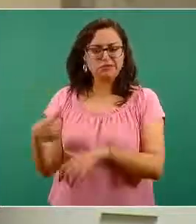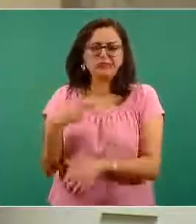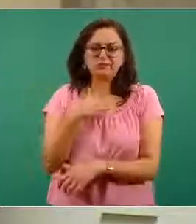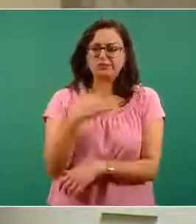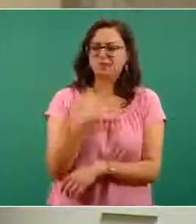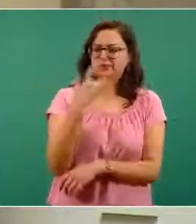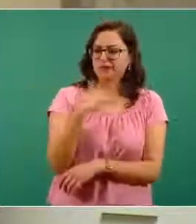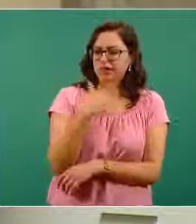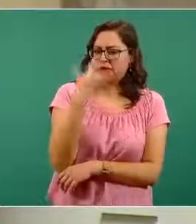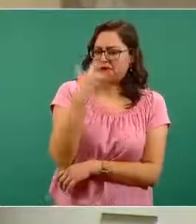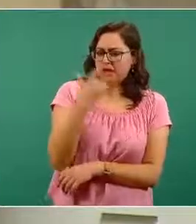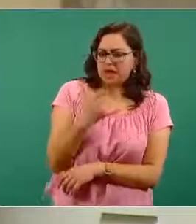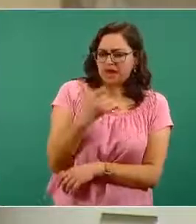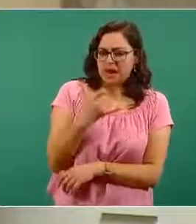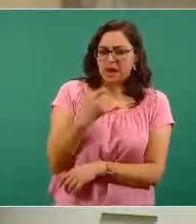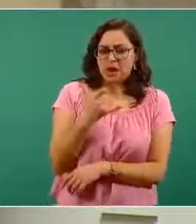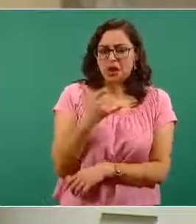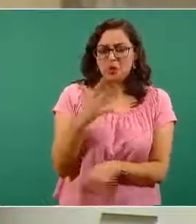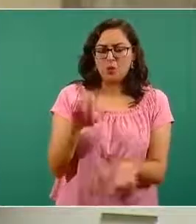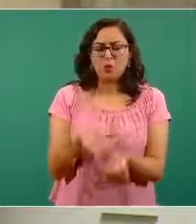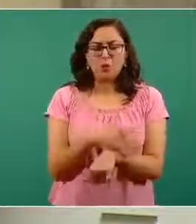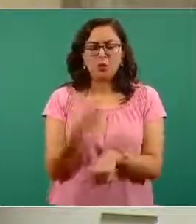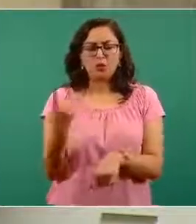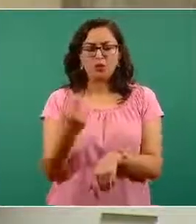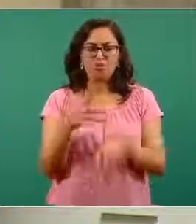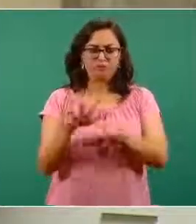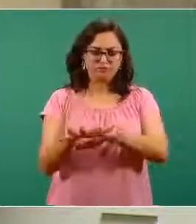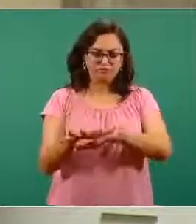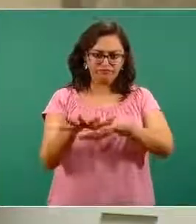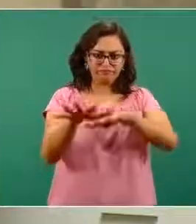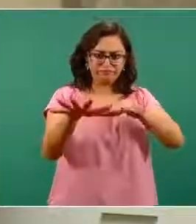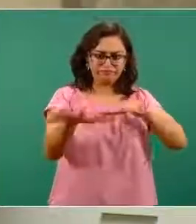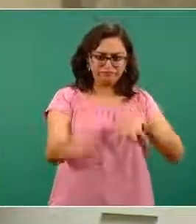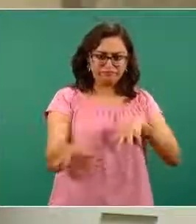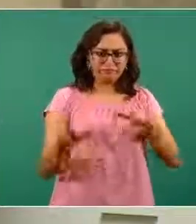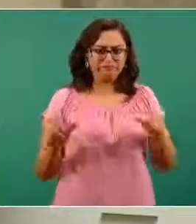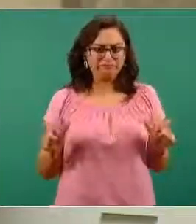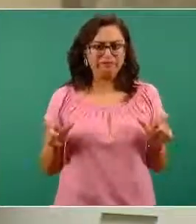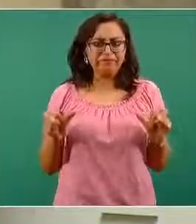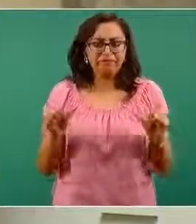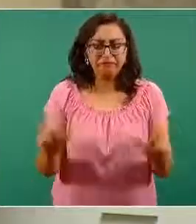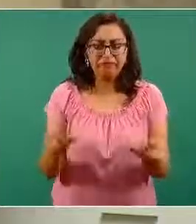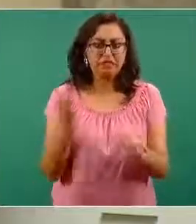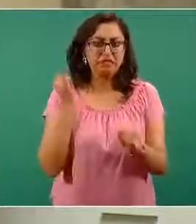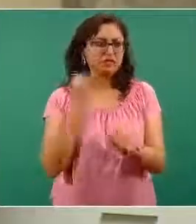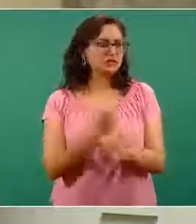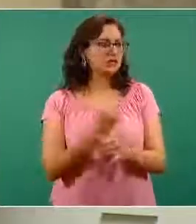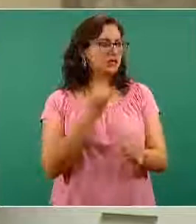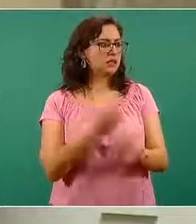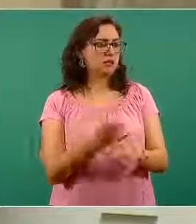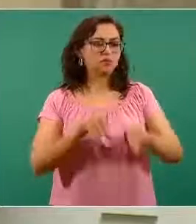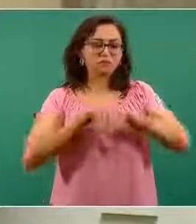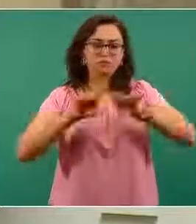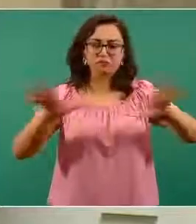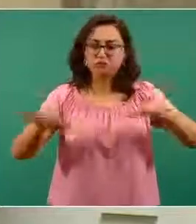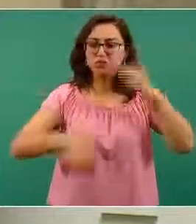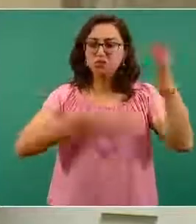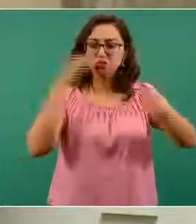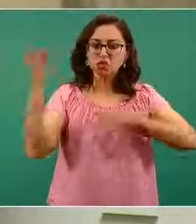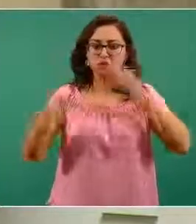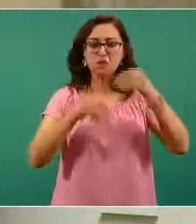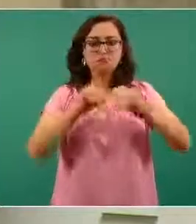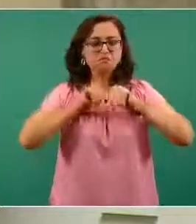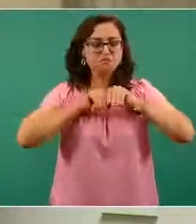ejemplo, se para el tráfico, se anuncia en redes, en las noticias también,